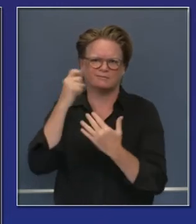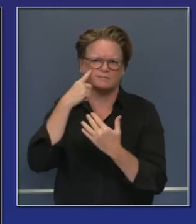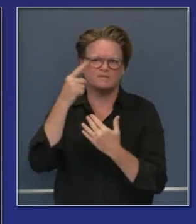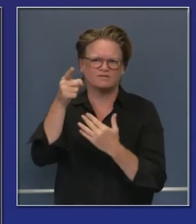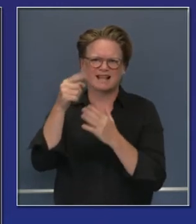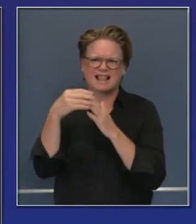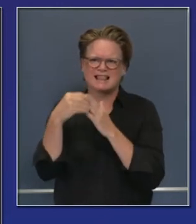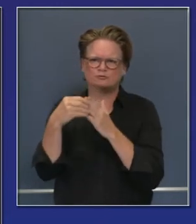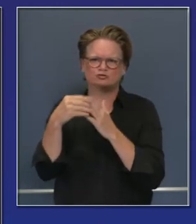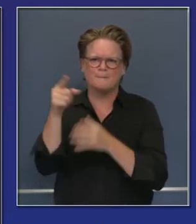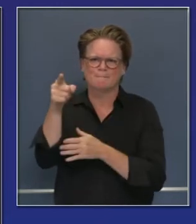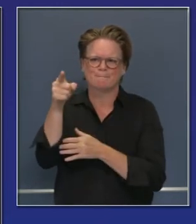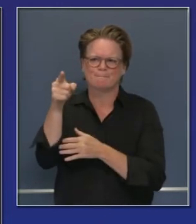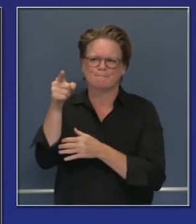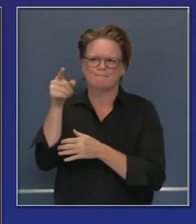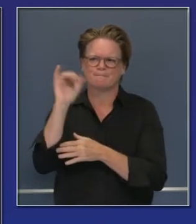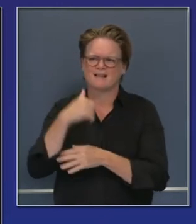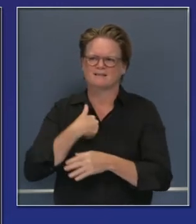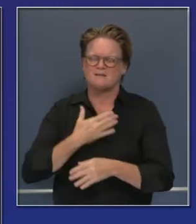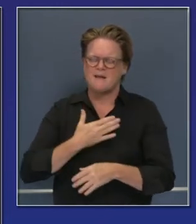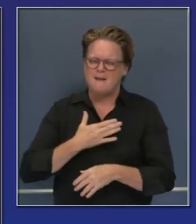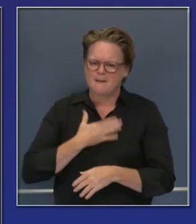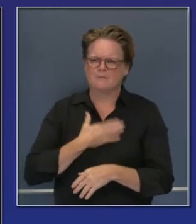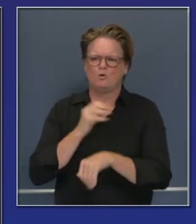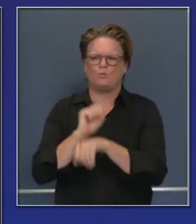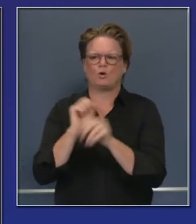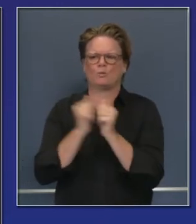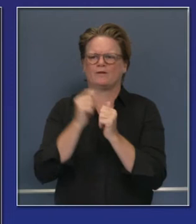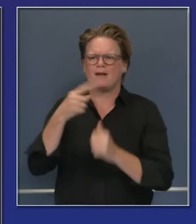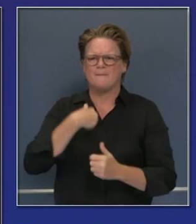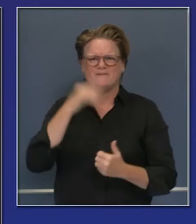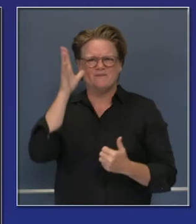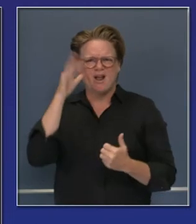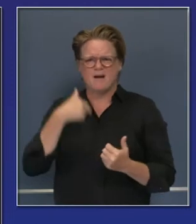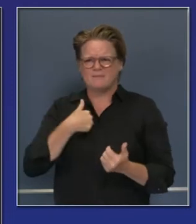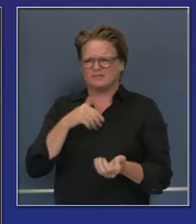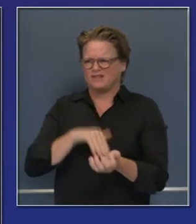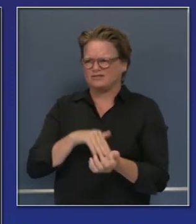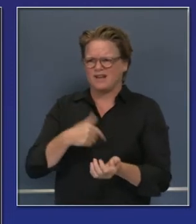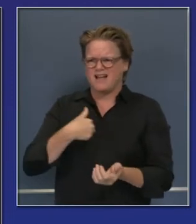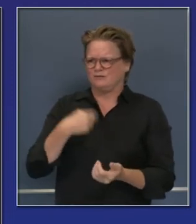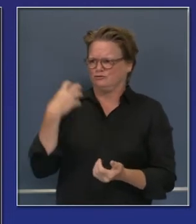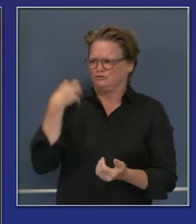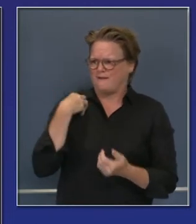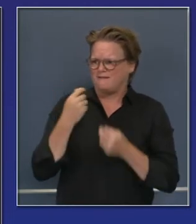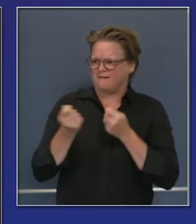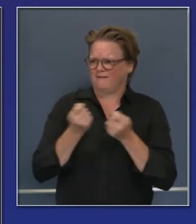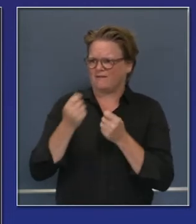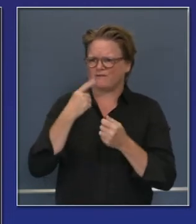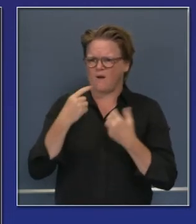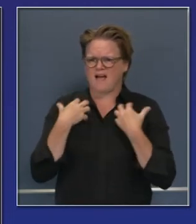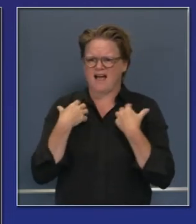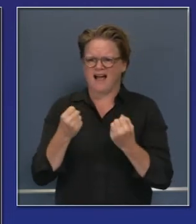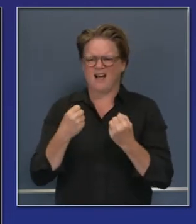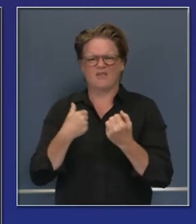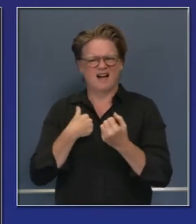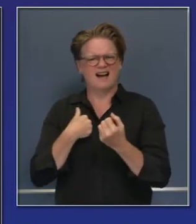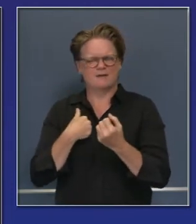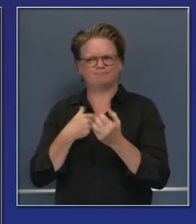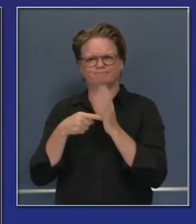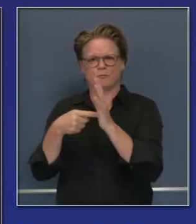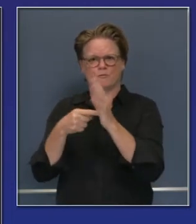al gobernador por hacer esto una realidad y como doctor y como padre y además como jefe en el Senado de este Comité de la Salud